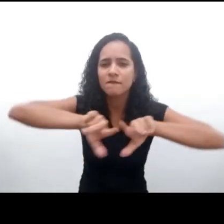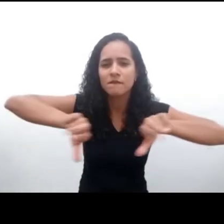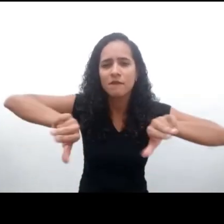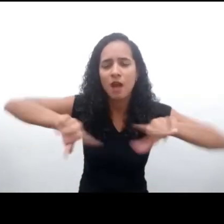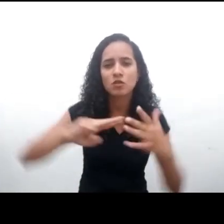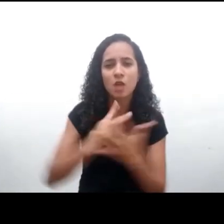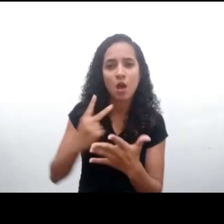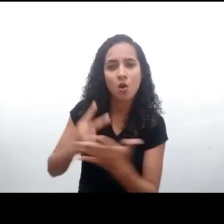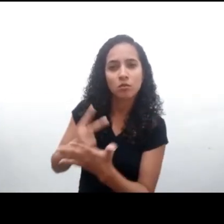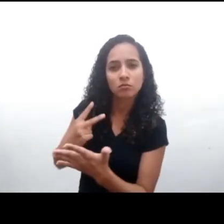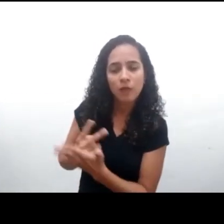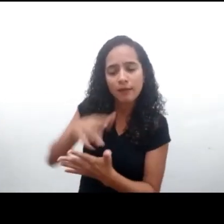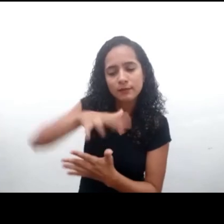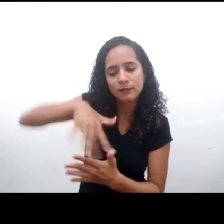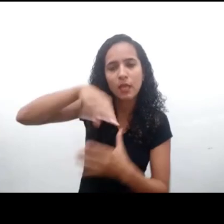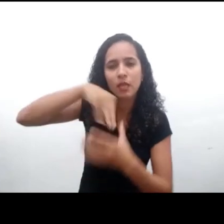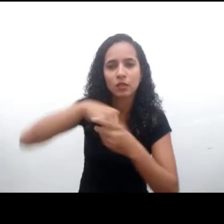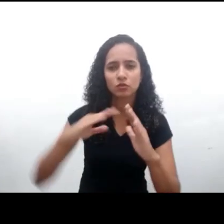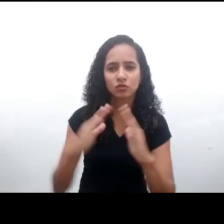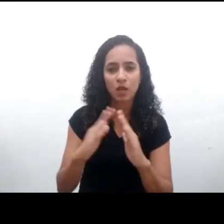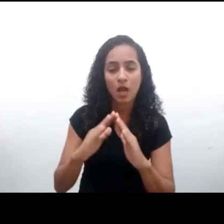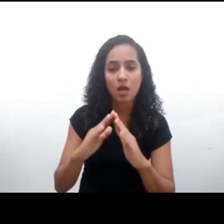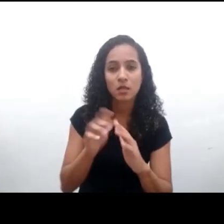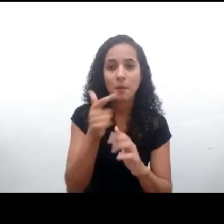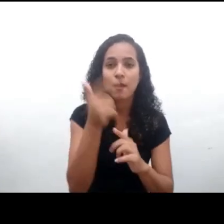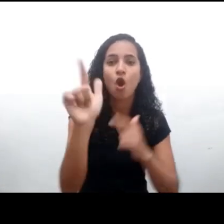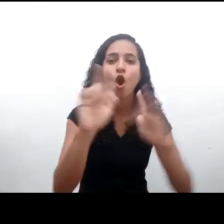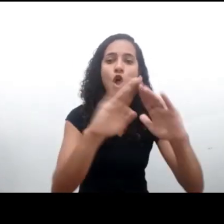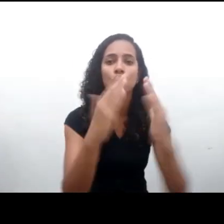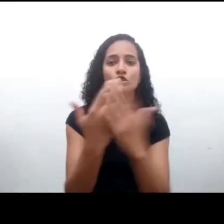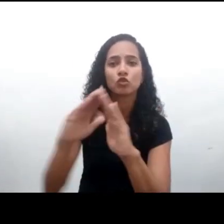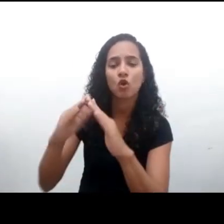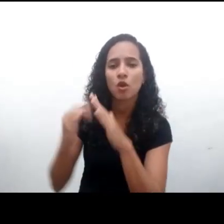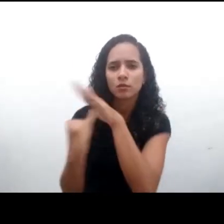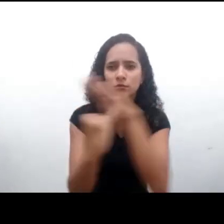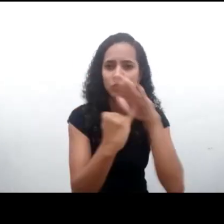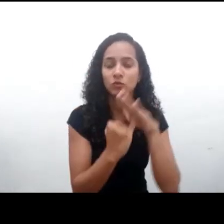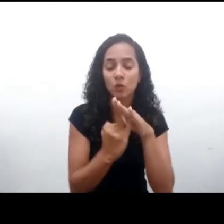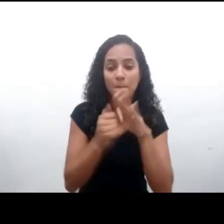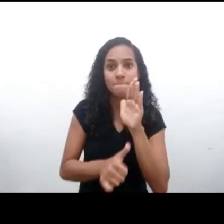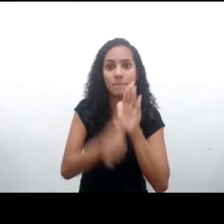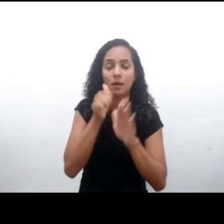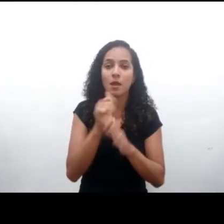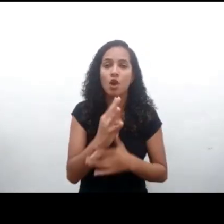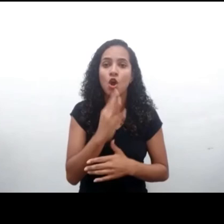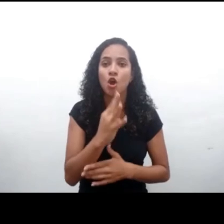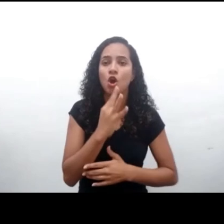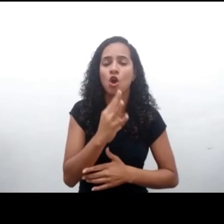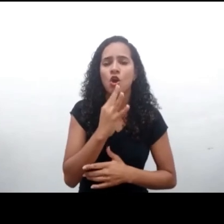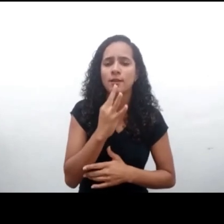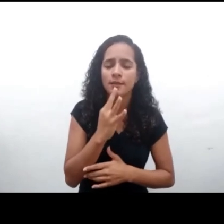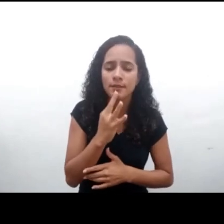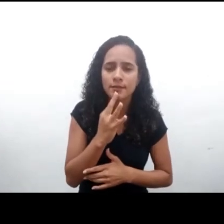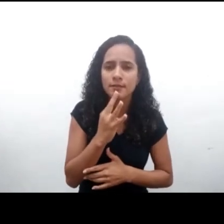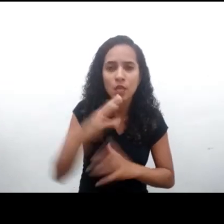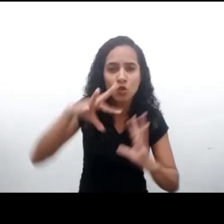y también la comprensión de algunos fenómenos del cotidiano dentro de nuestros hogares, escuelas e instituciones para que conozcamos qué